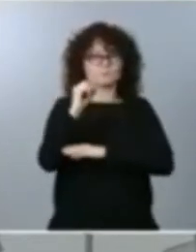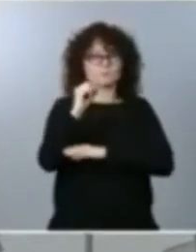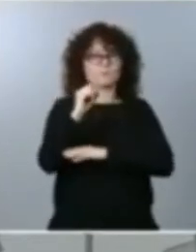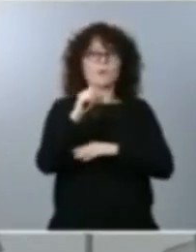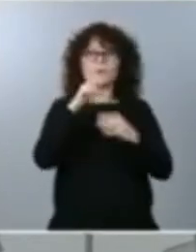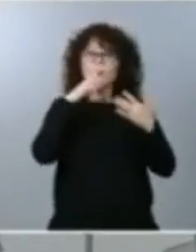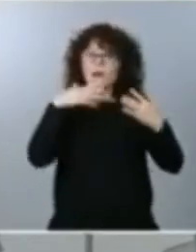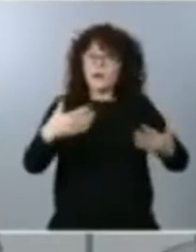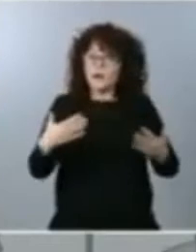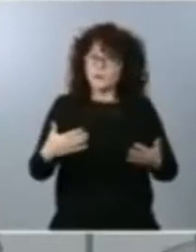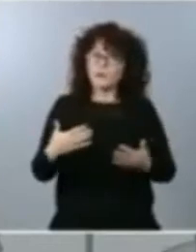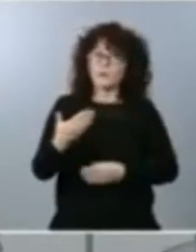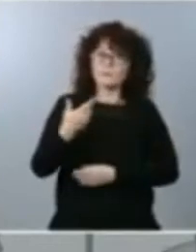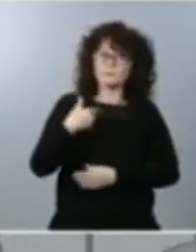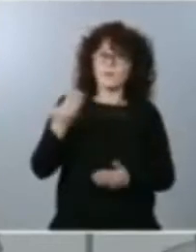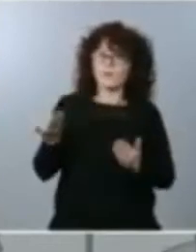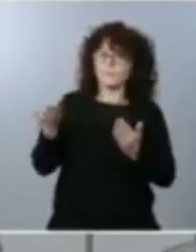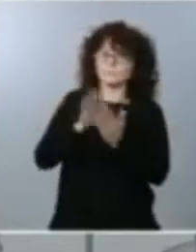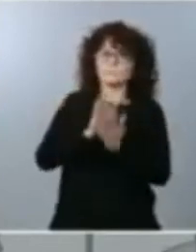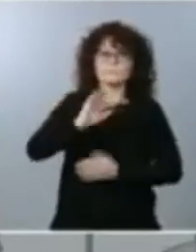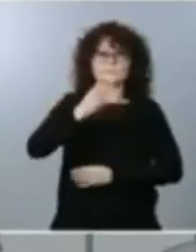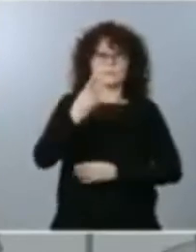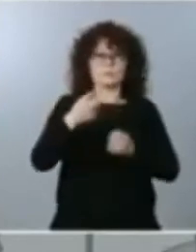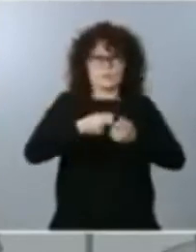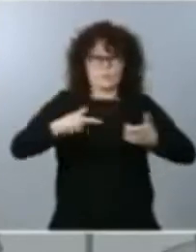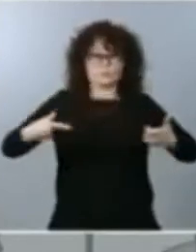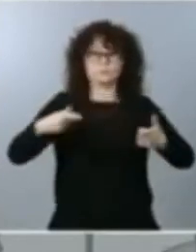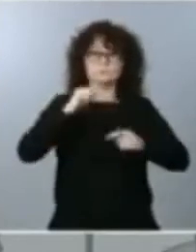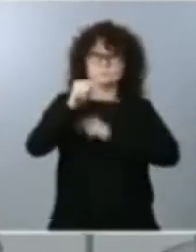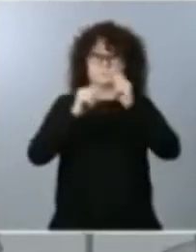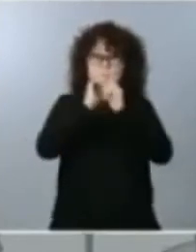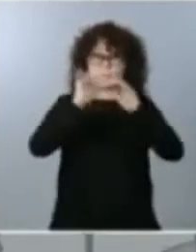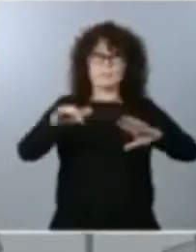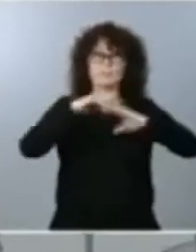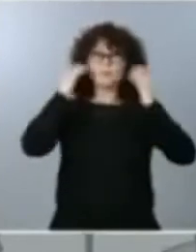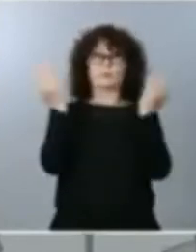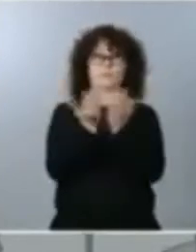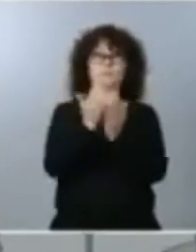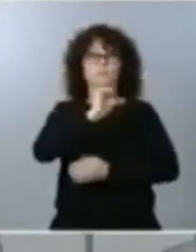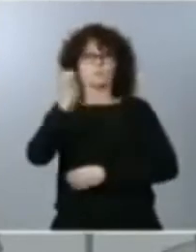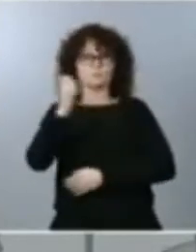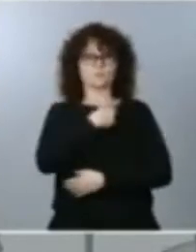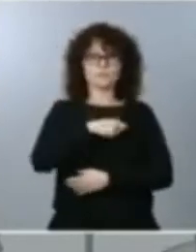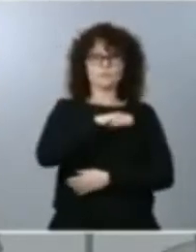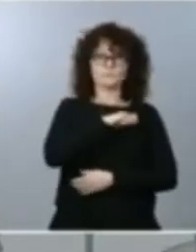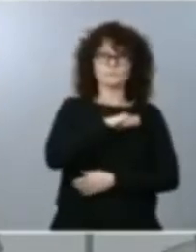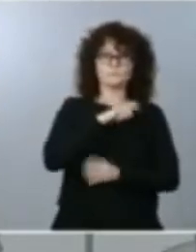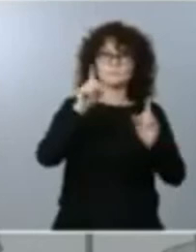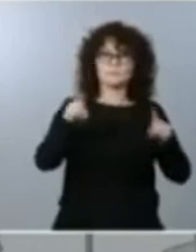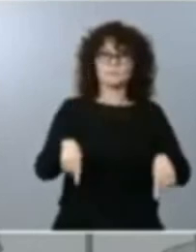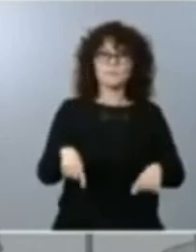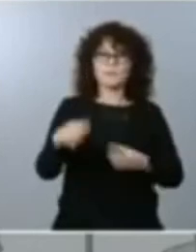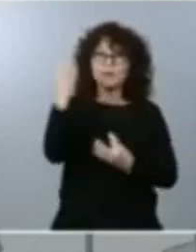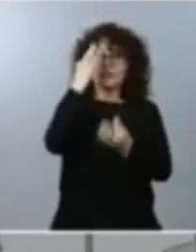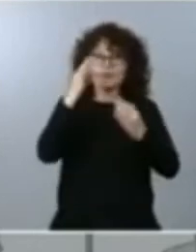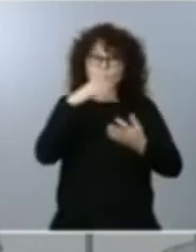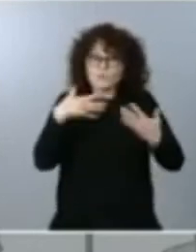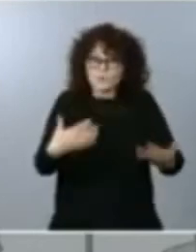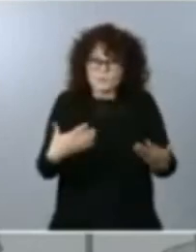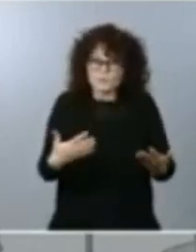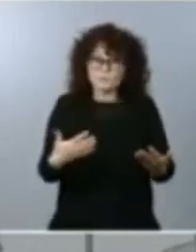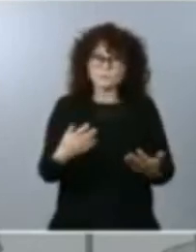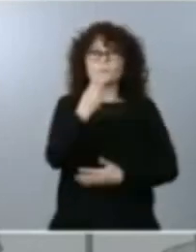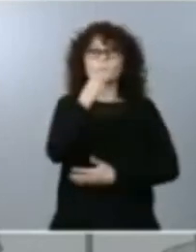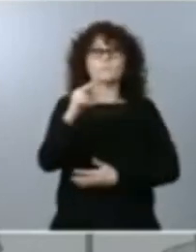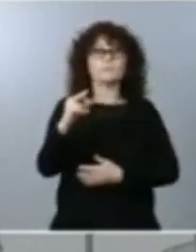enfrentando a la segunda oleada de esta pandemia en todo el mundo, en Europa y en España, con datos actualizados a fecha del 20 de noviembre,